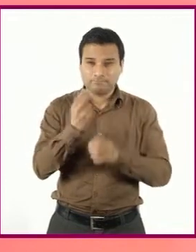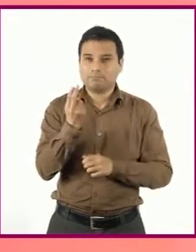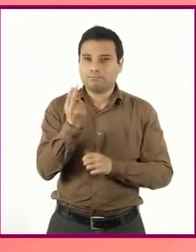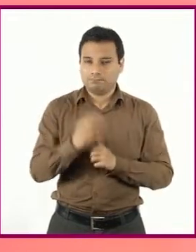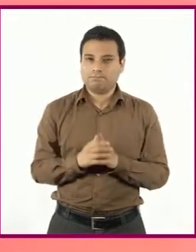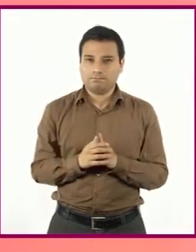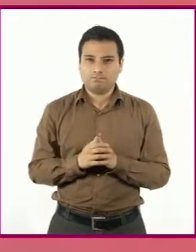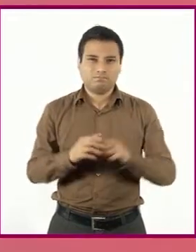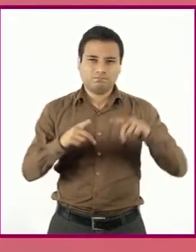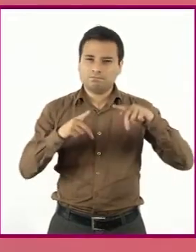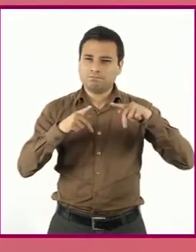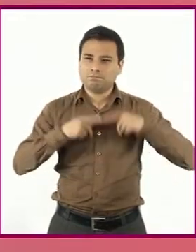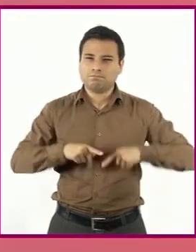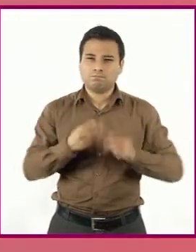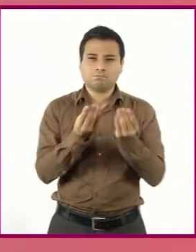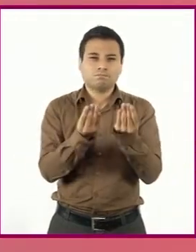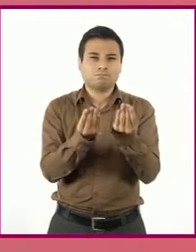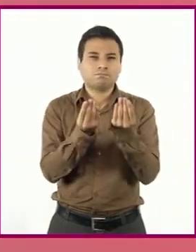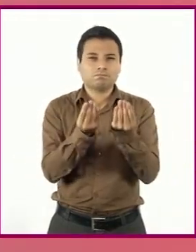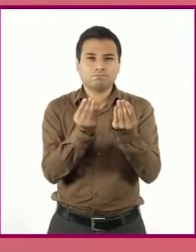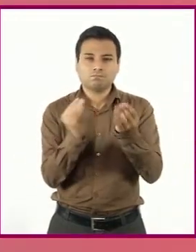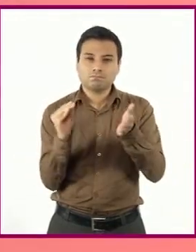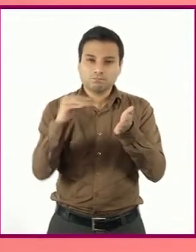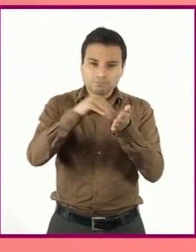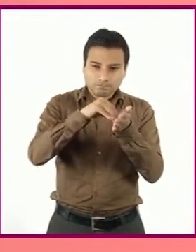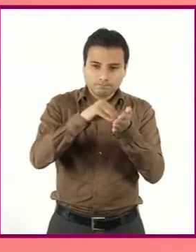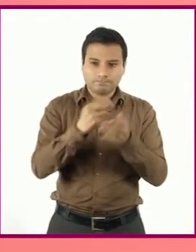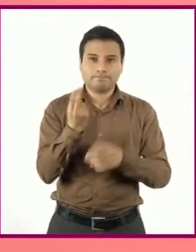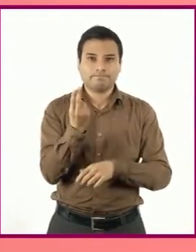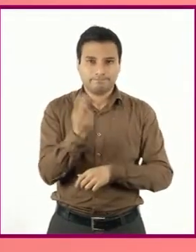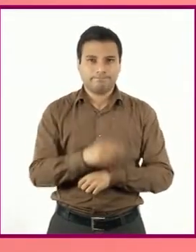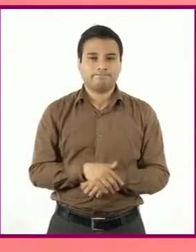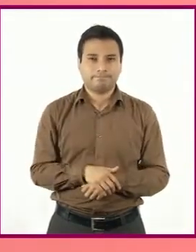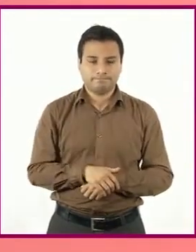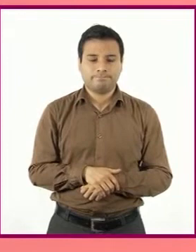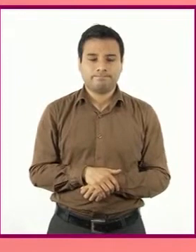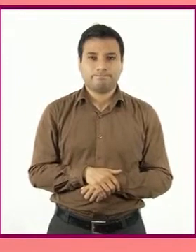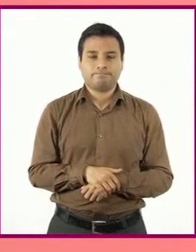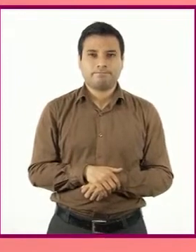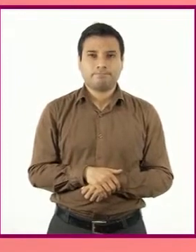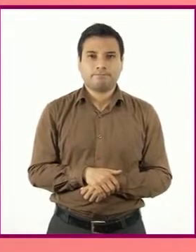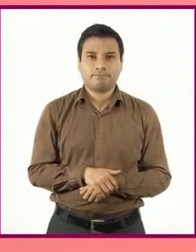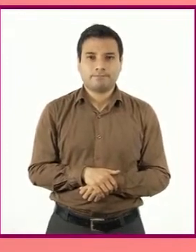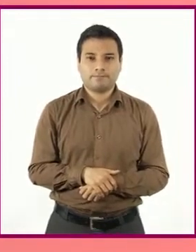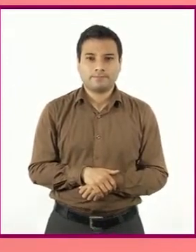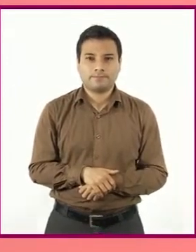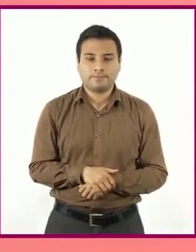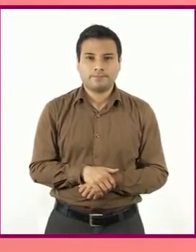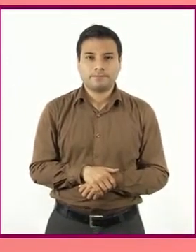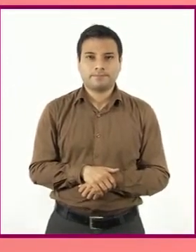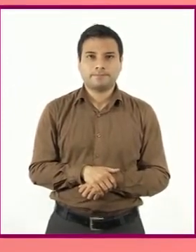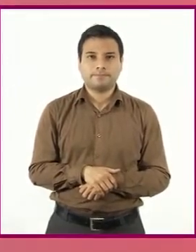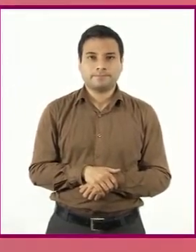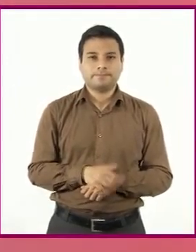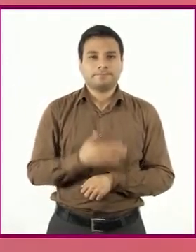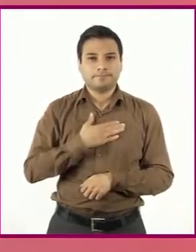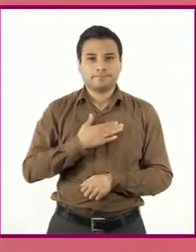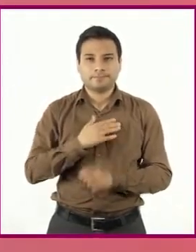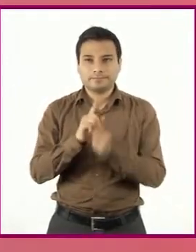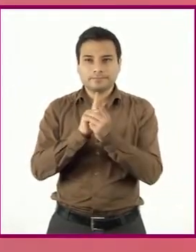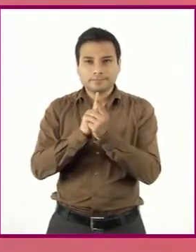su autobiografía con personajes que influyan sobre el protagonista y marquen su historia.